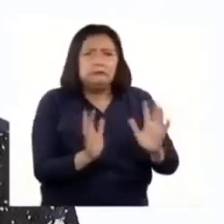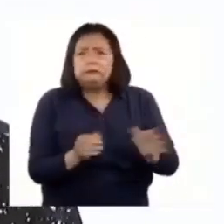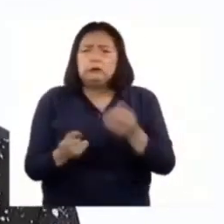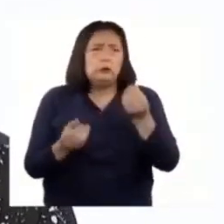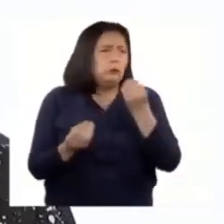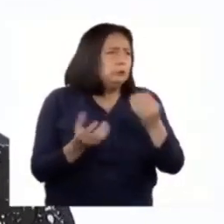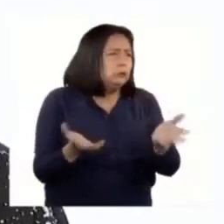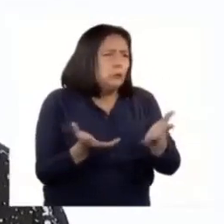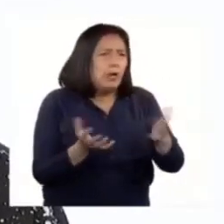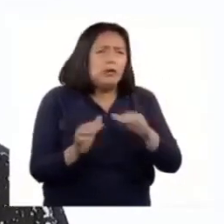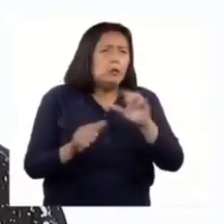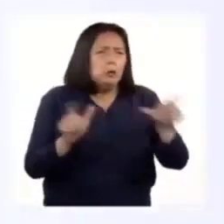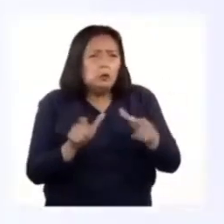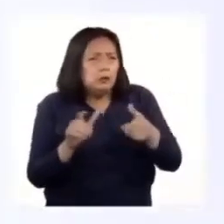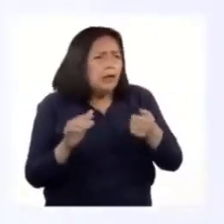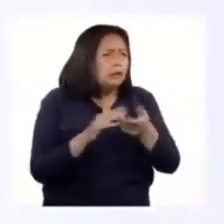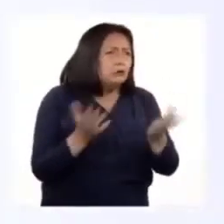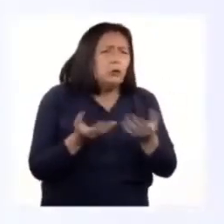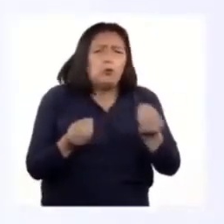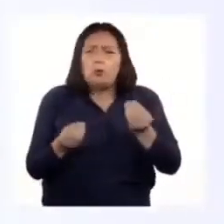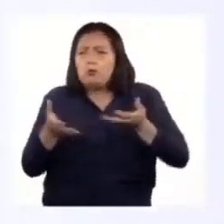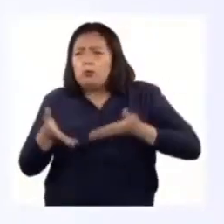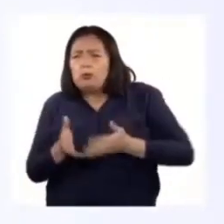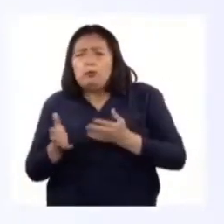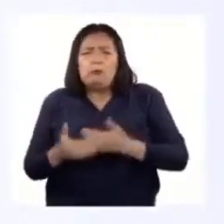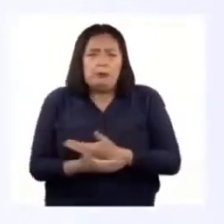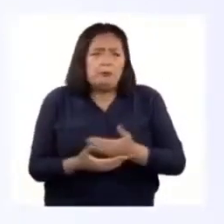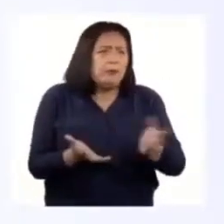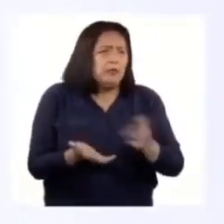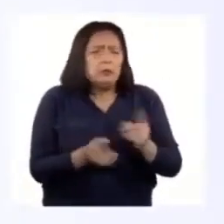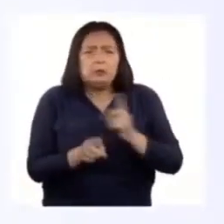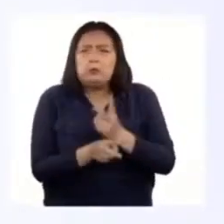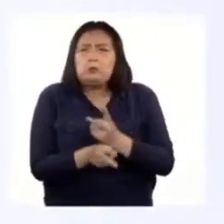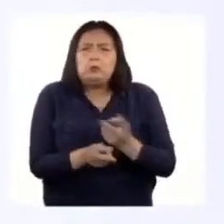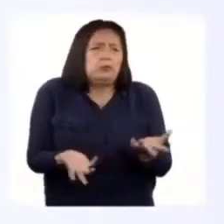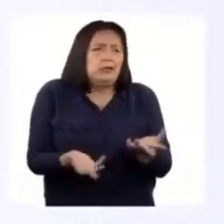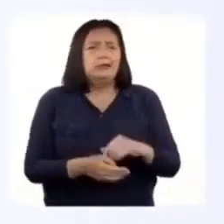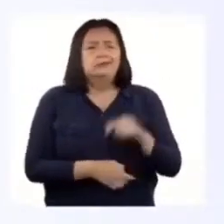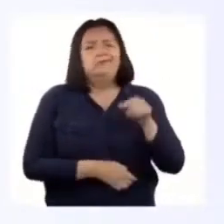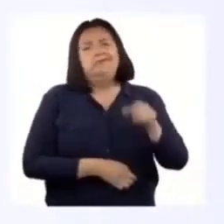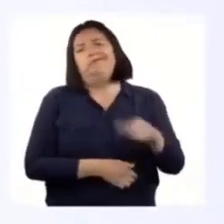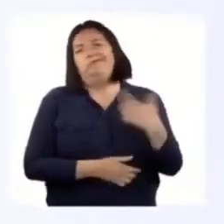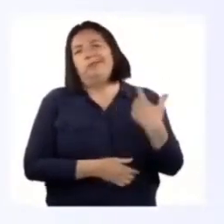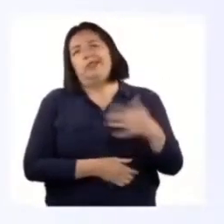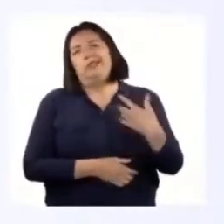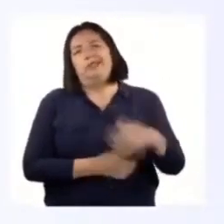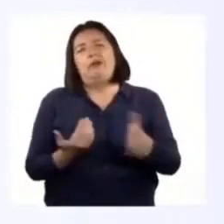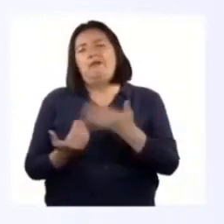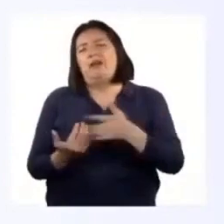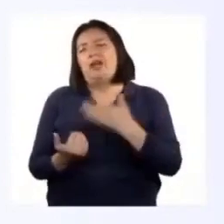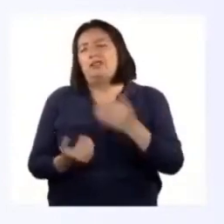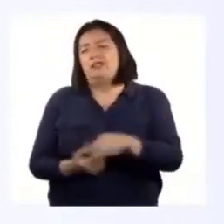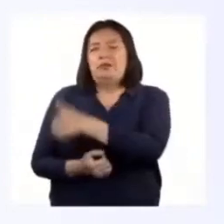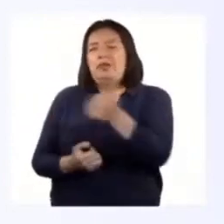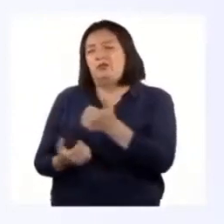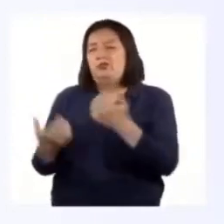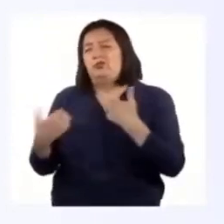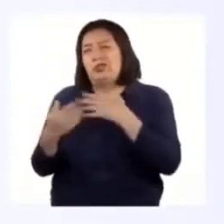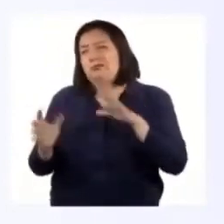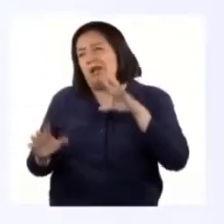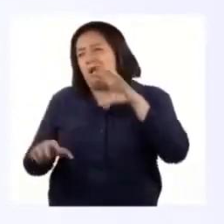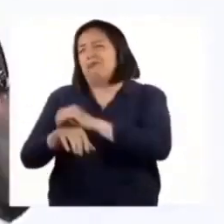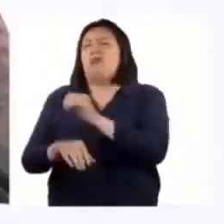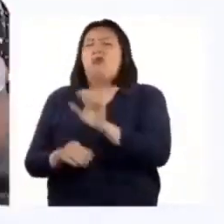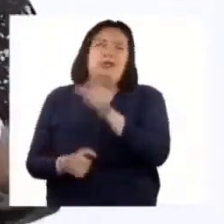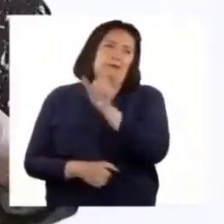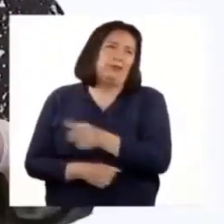alimentos, sin refugios, sin lugares de reproducción o lugares para cuidar a sus crías, y ahí terminan siendo presa fácil para otros animales y del mismo